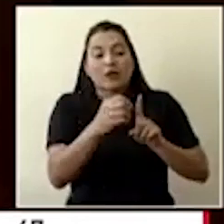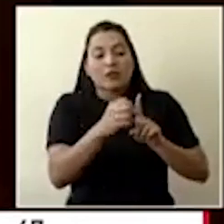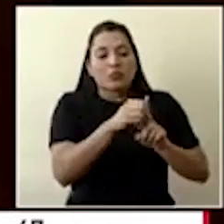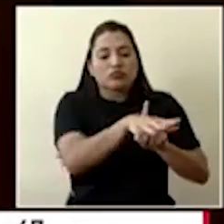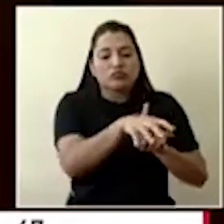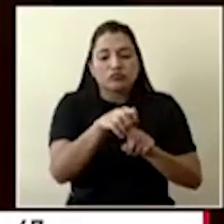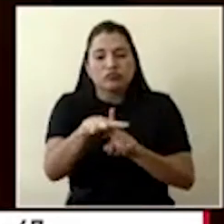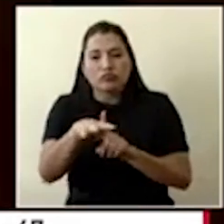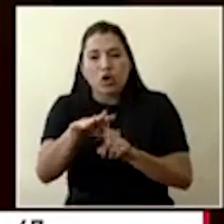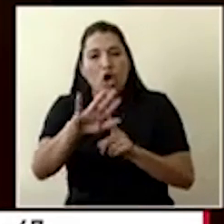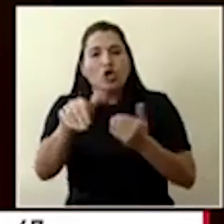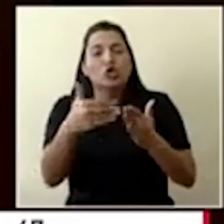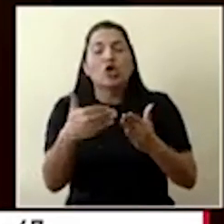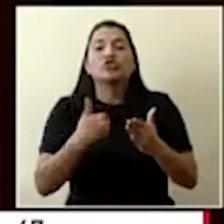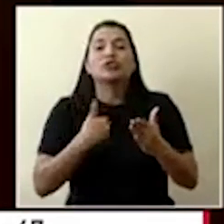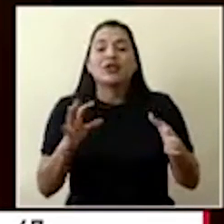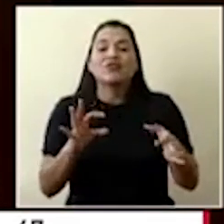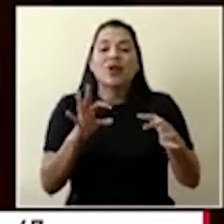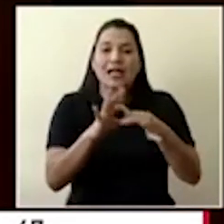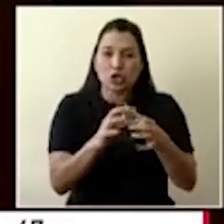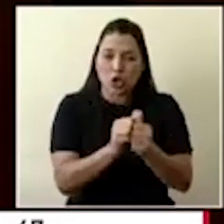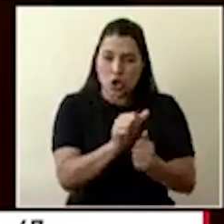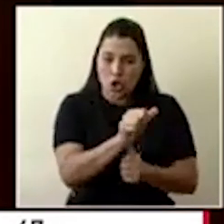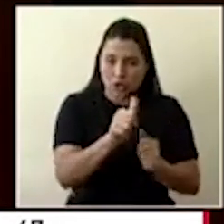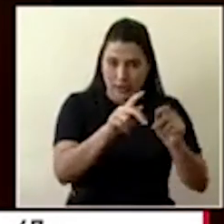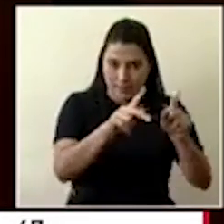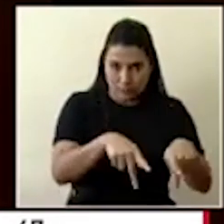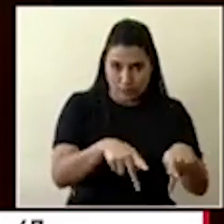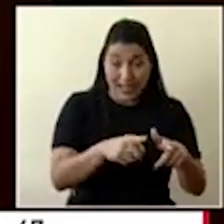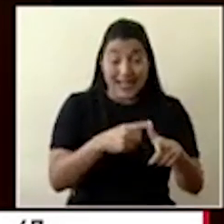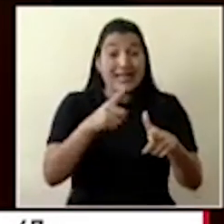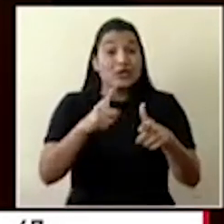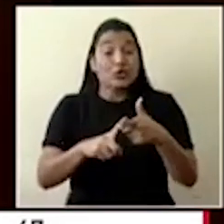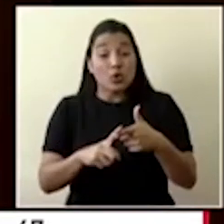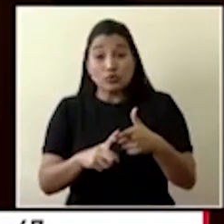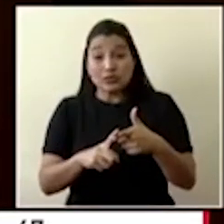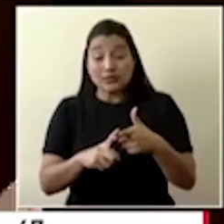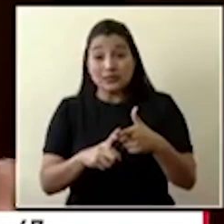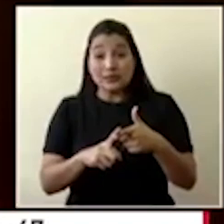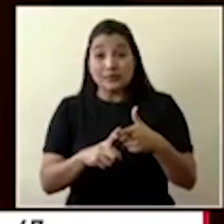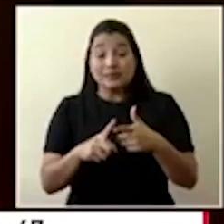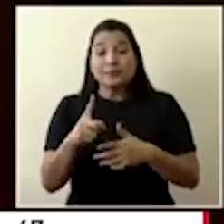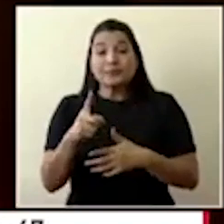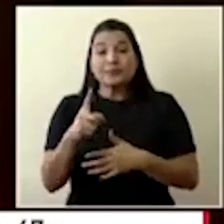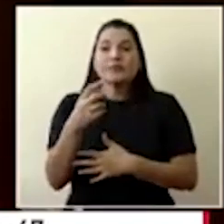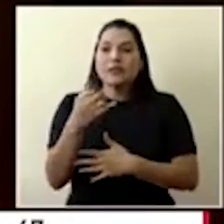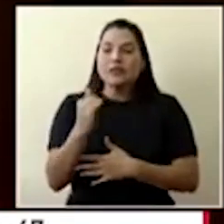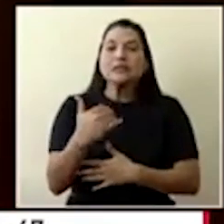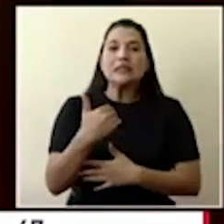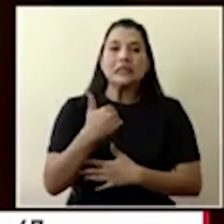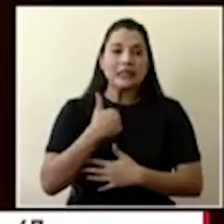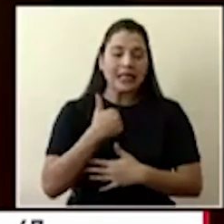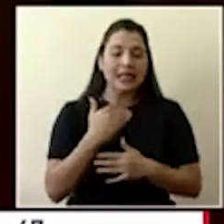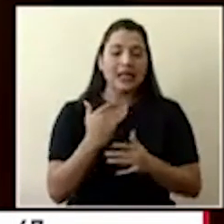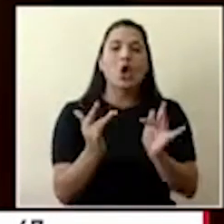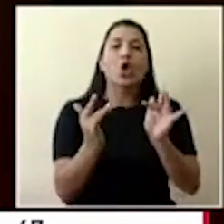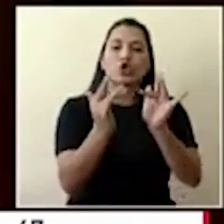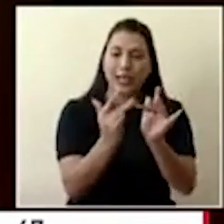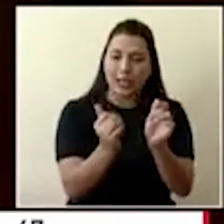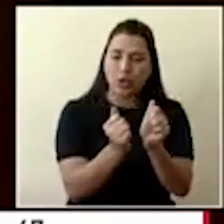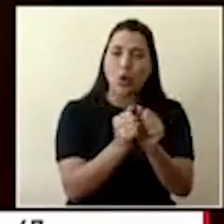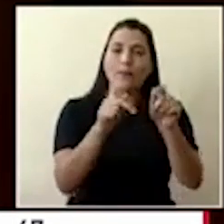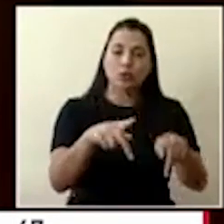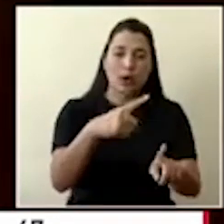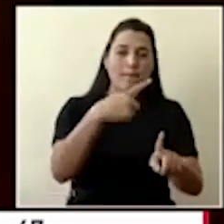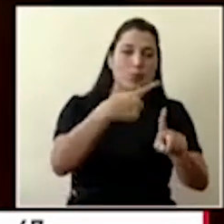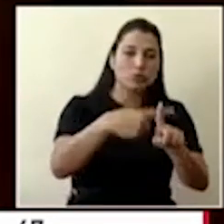diciendo, las personas que son contactos cercanos o que tienen algún síntoma no tan florido como todo el cuadro con el dolor de garganta,